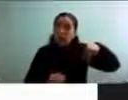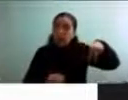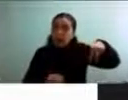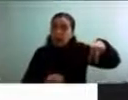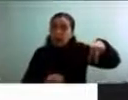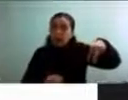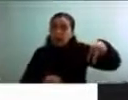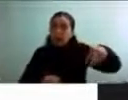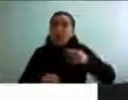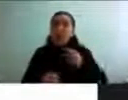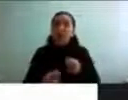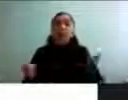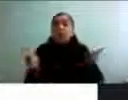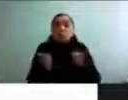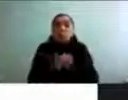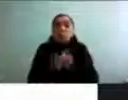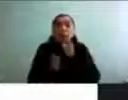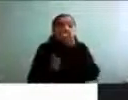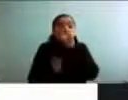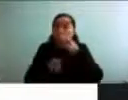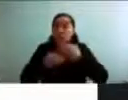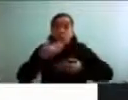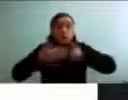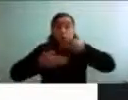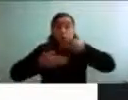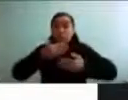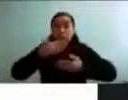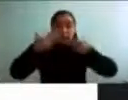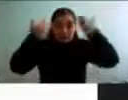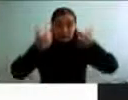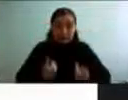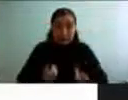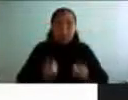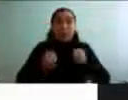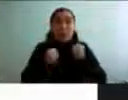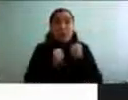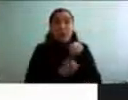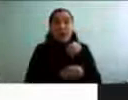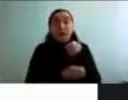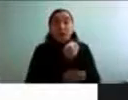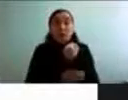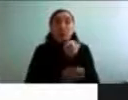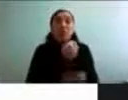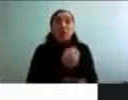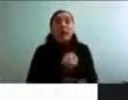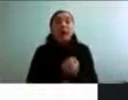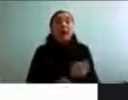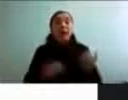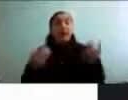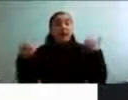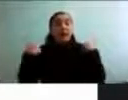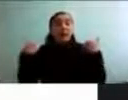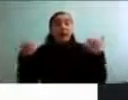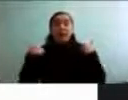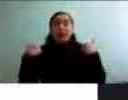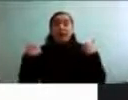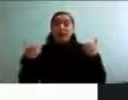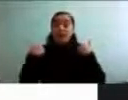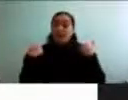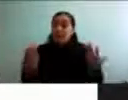mejorada o conservada con este tipo de tratamiento, por decirlo de alguna manera.